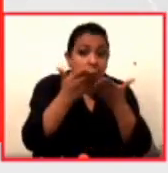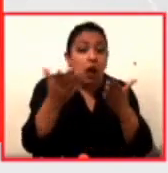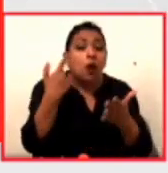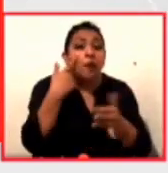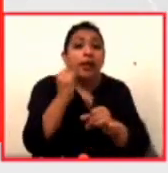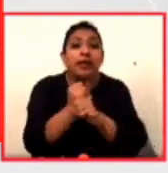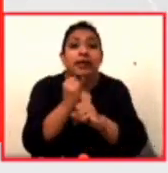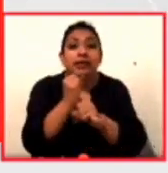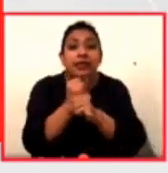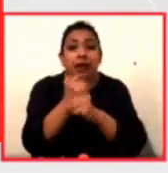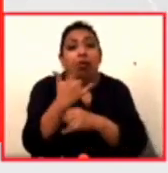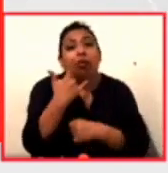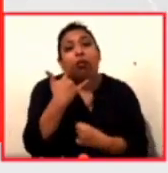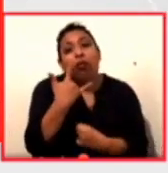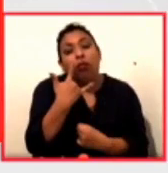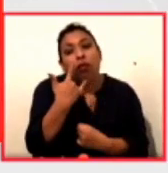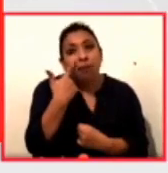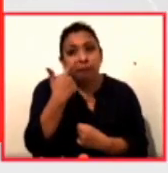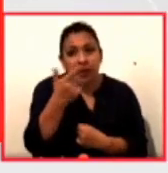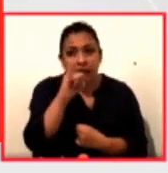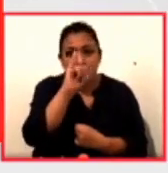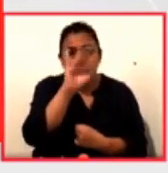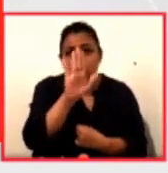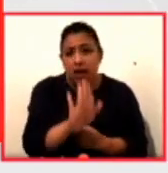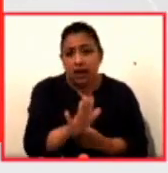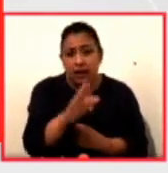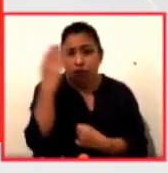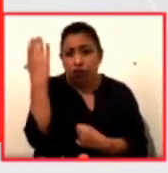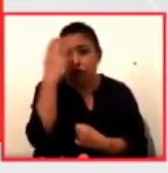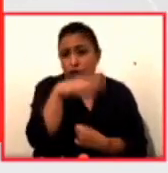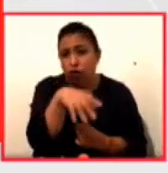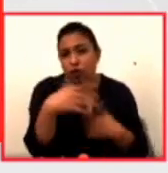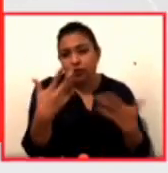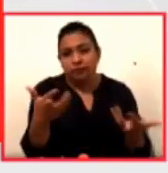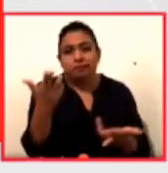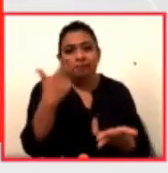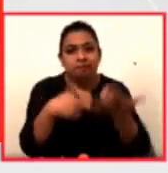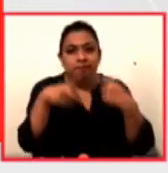disfruten de estas imágenes fotográficas y volvemos